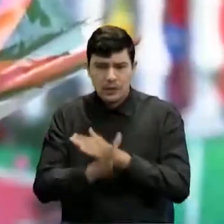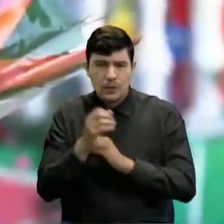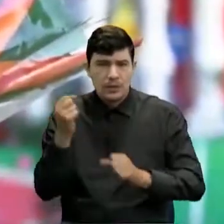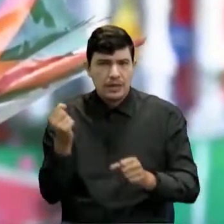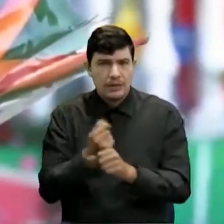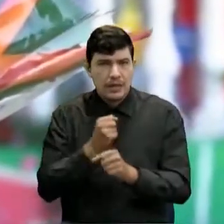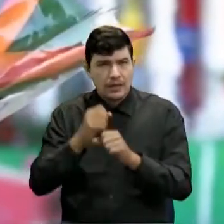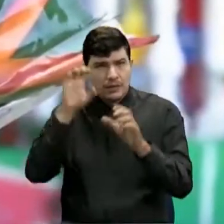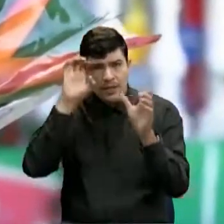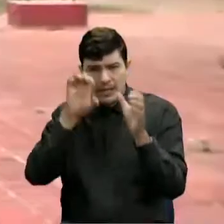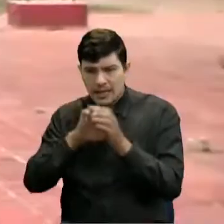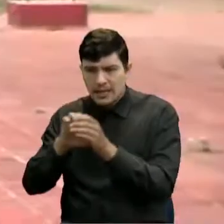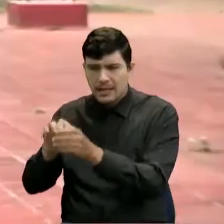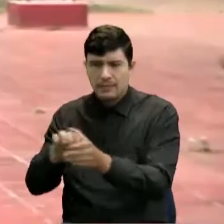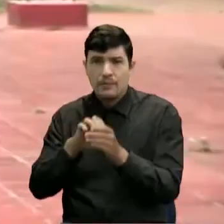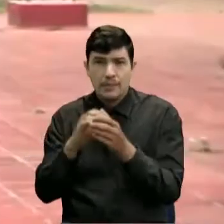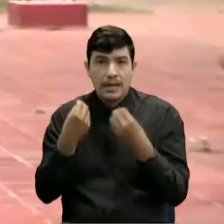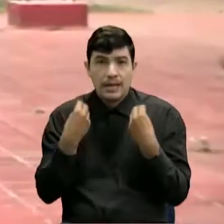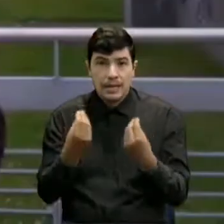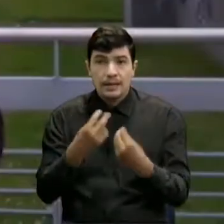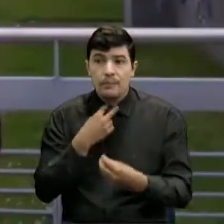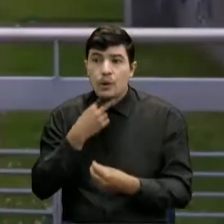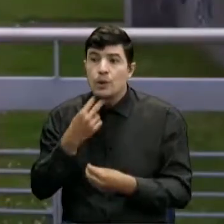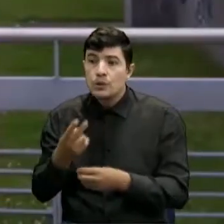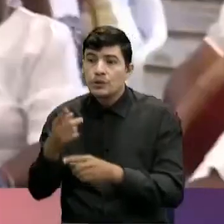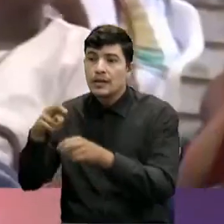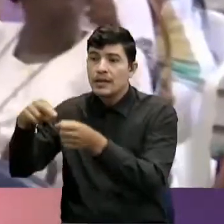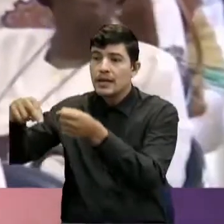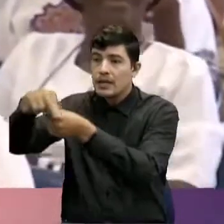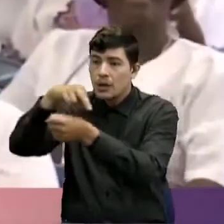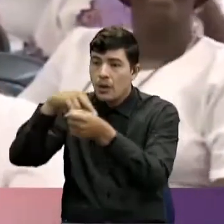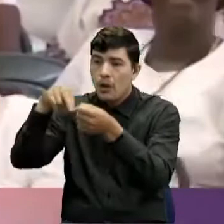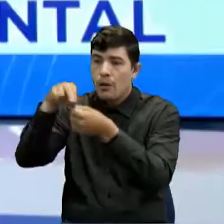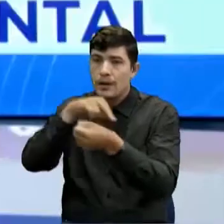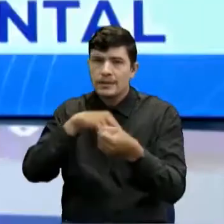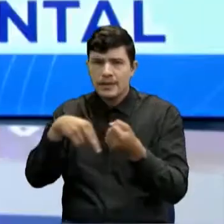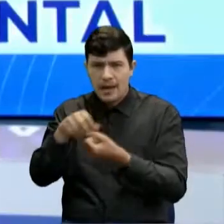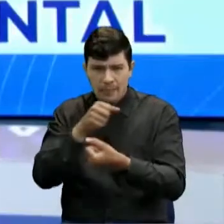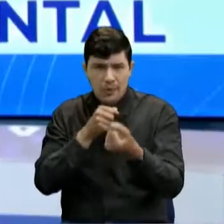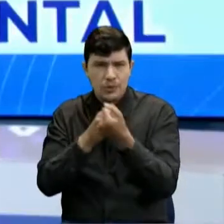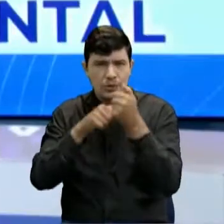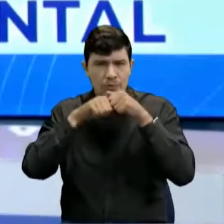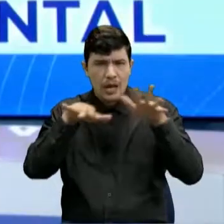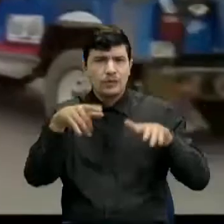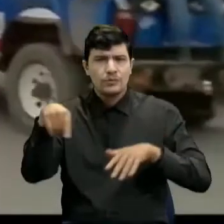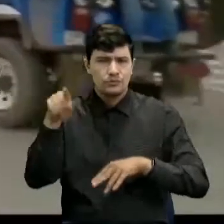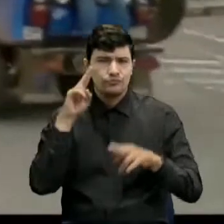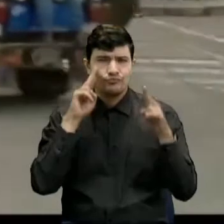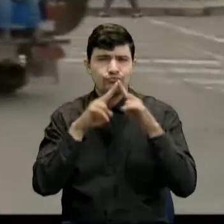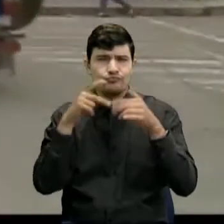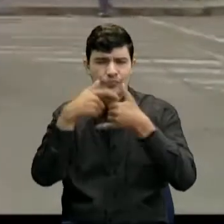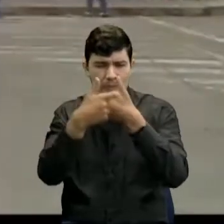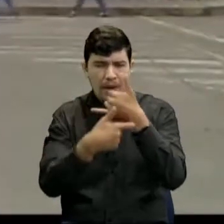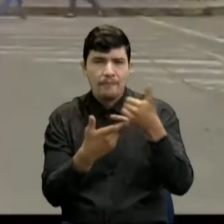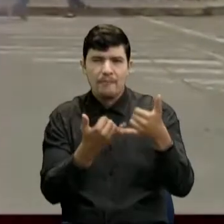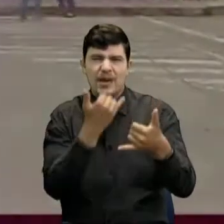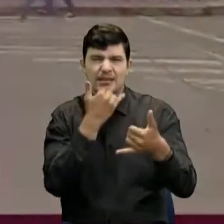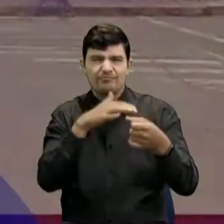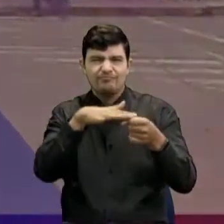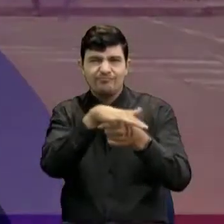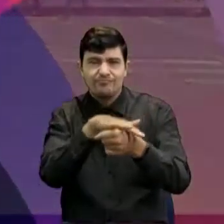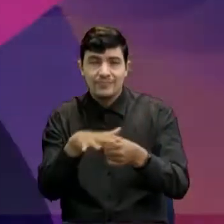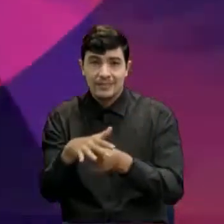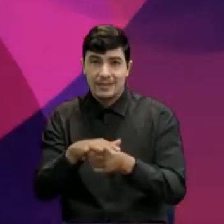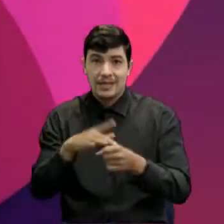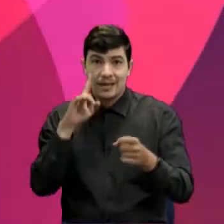equipo, para que la voz y las noticias de las regiones lleguen a todos los hogares colombianos. No se pierda el especial de